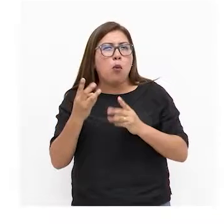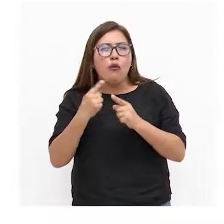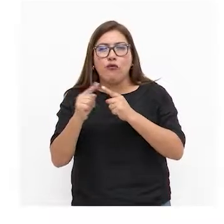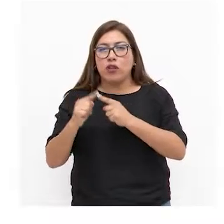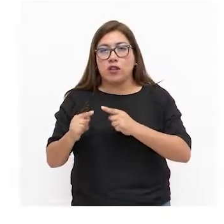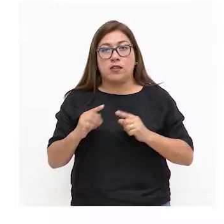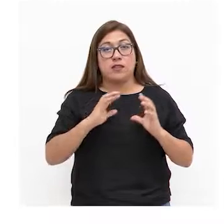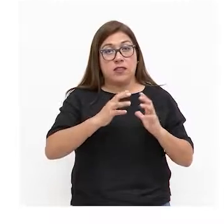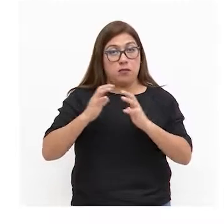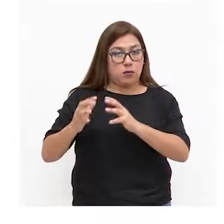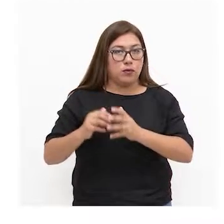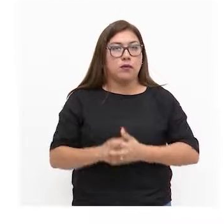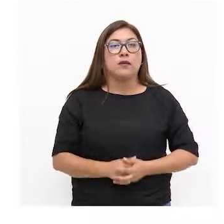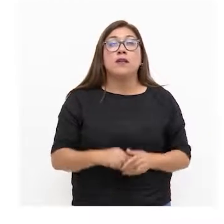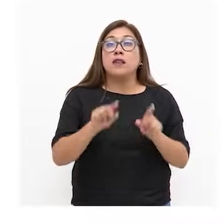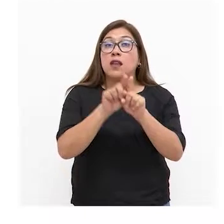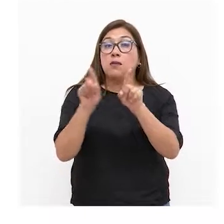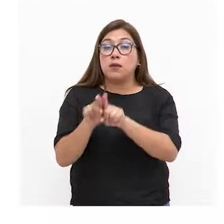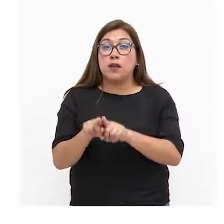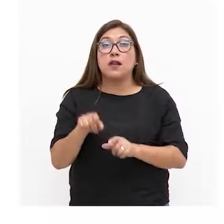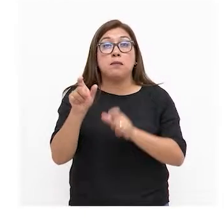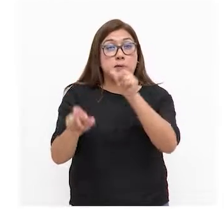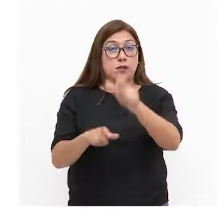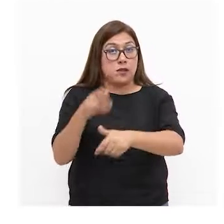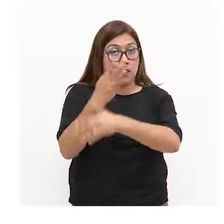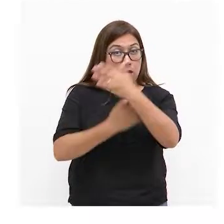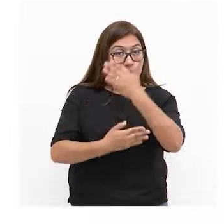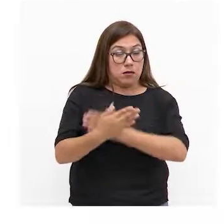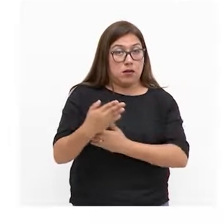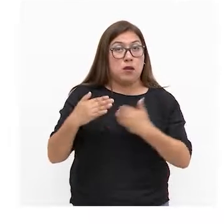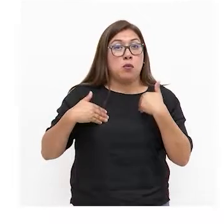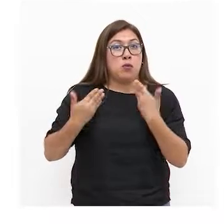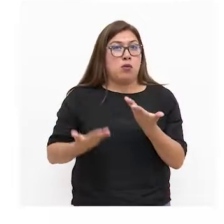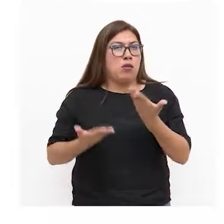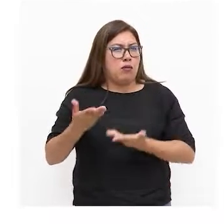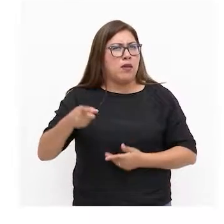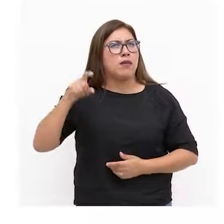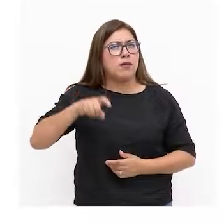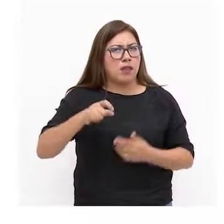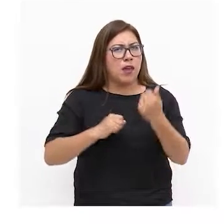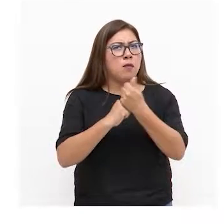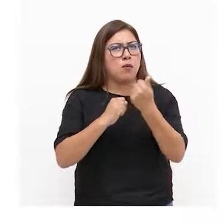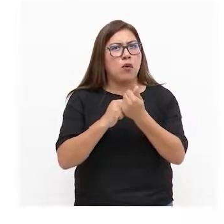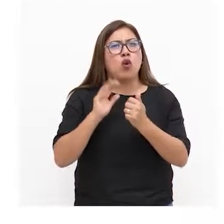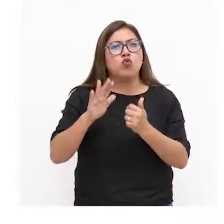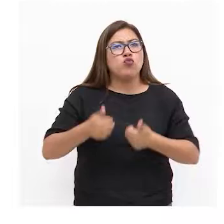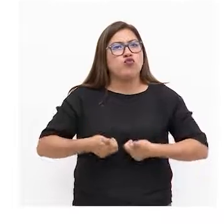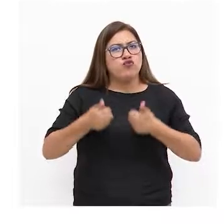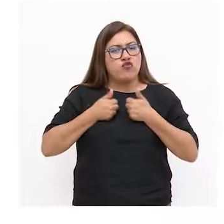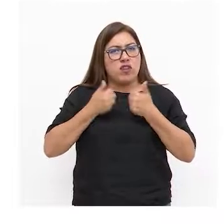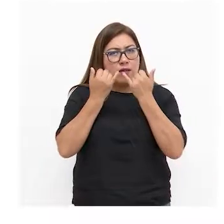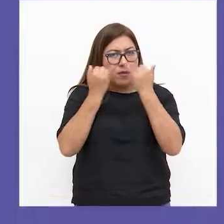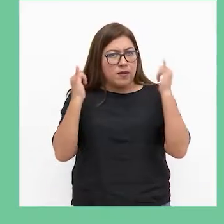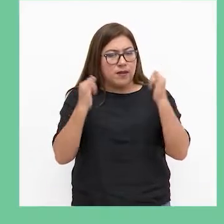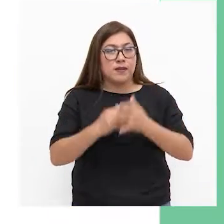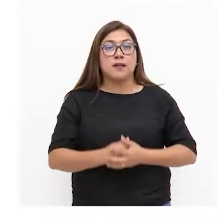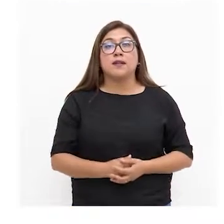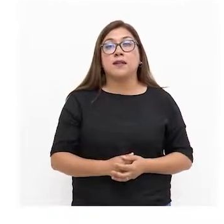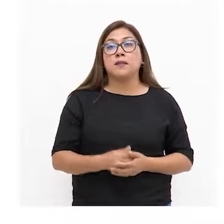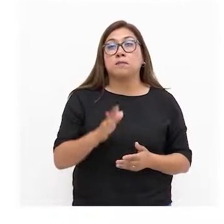o de otro tipo así también las personas con discapacidad pueden necesitar de apoyos en la vía jurídica